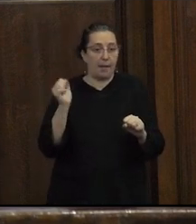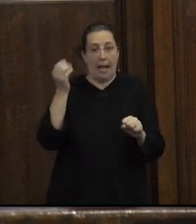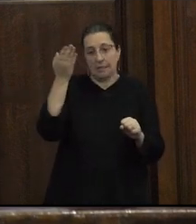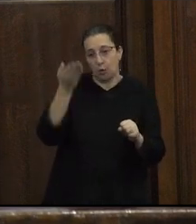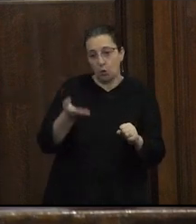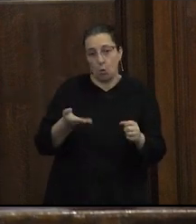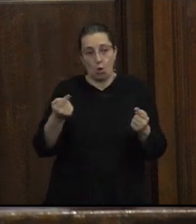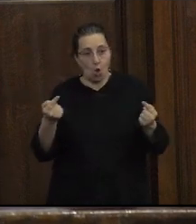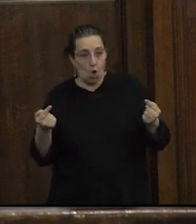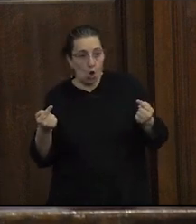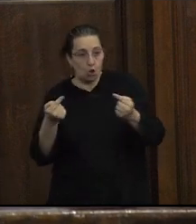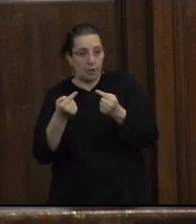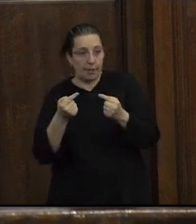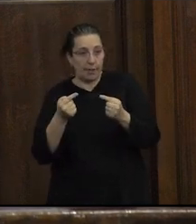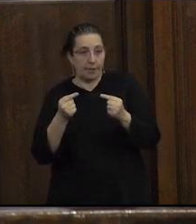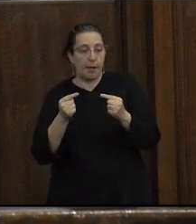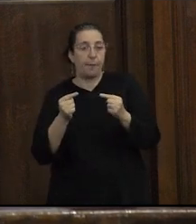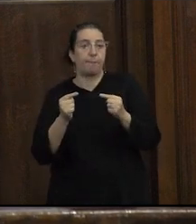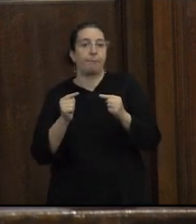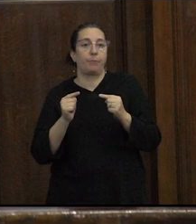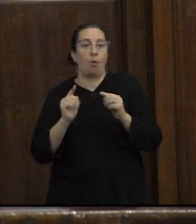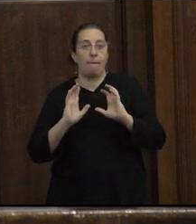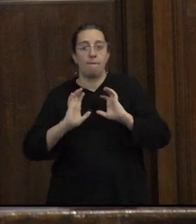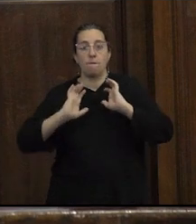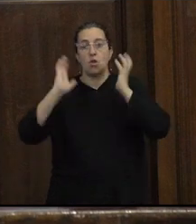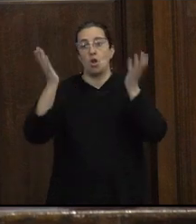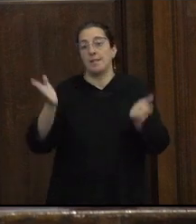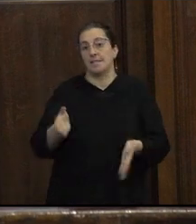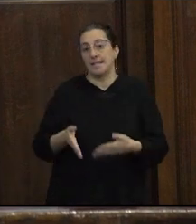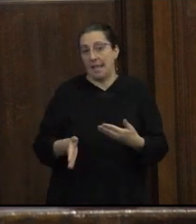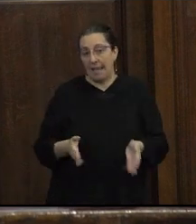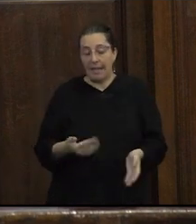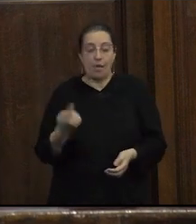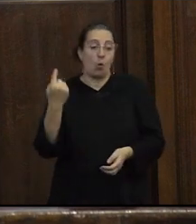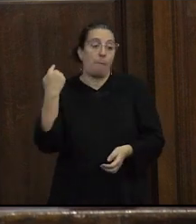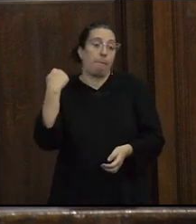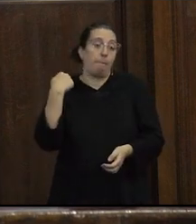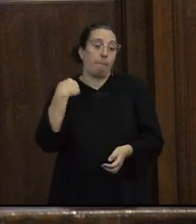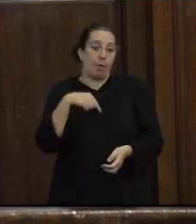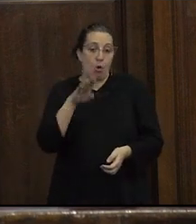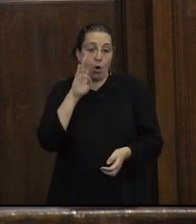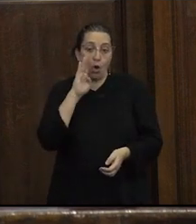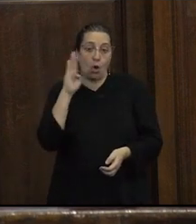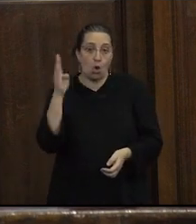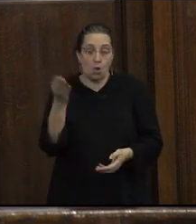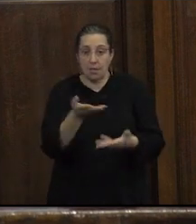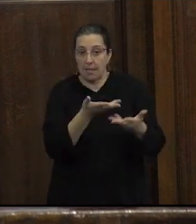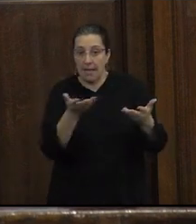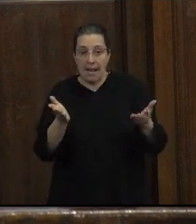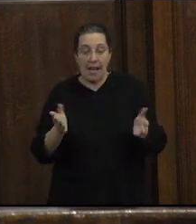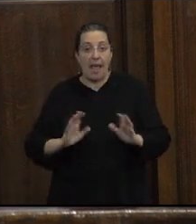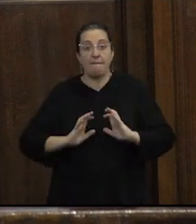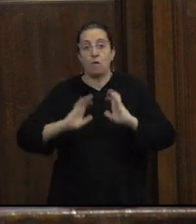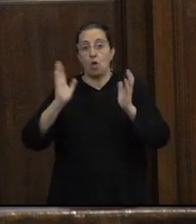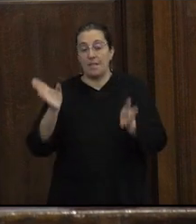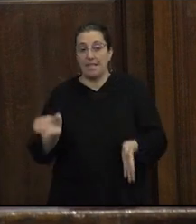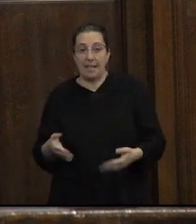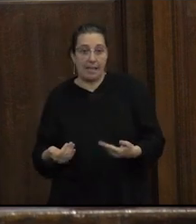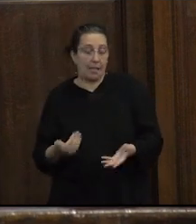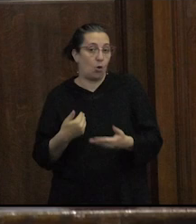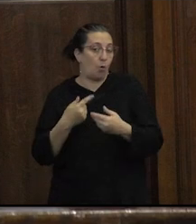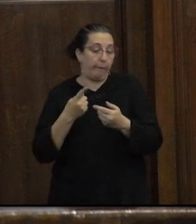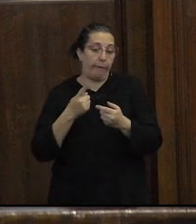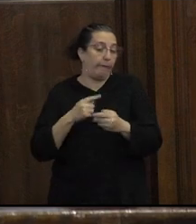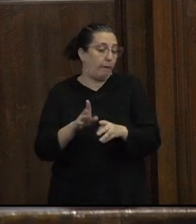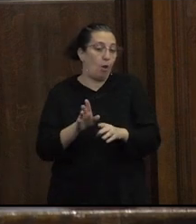contraria a la violencia de género pero reconocer que en los entornos de sociabilidad juvenil la violencia de género es una práctica